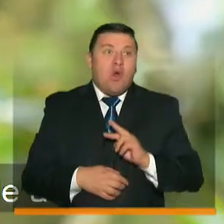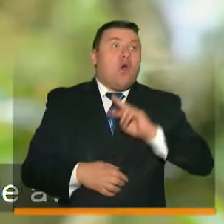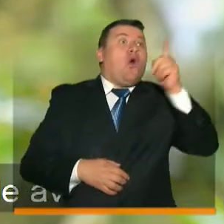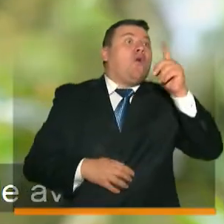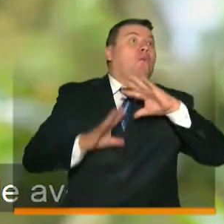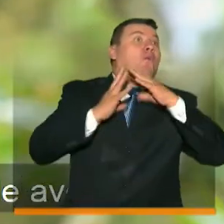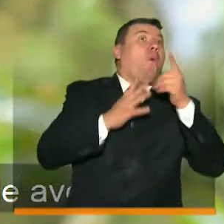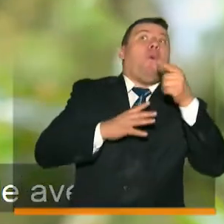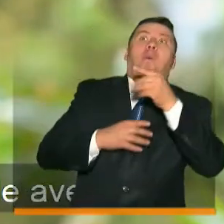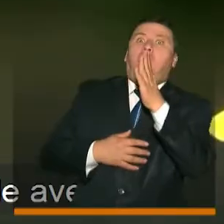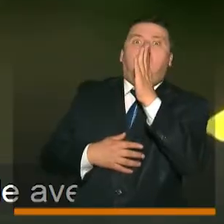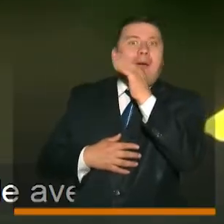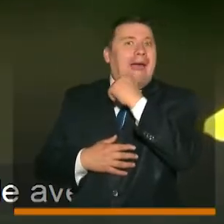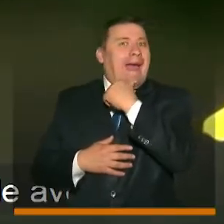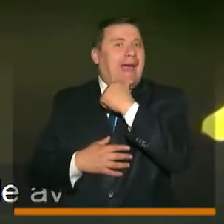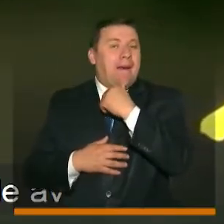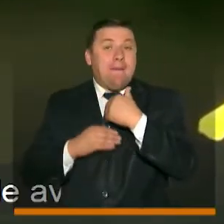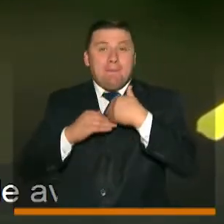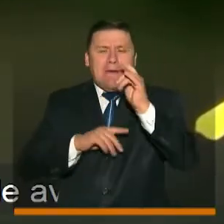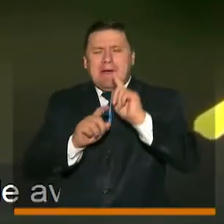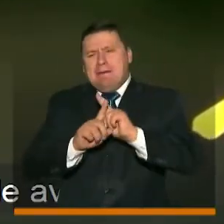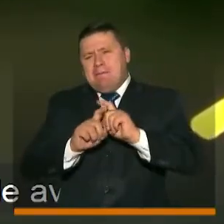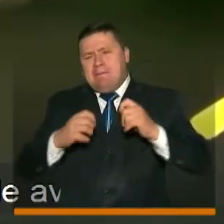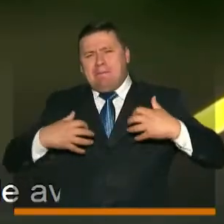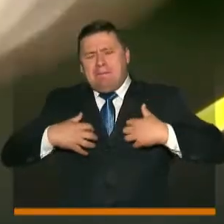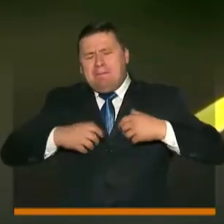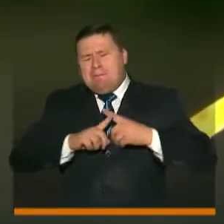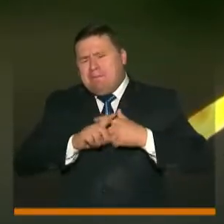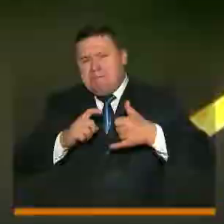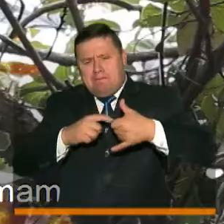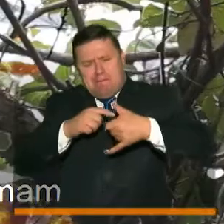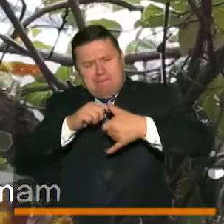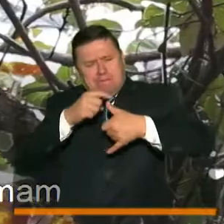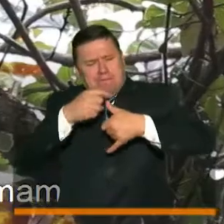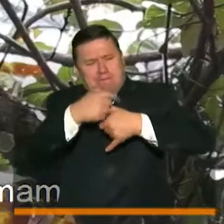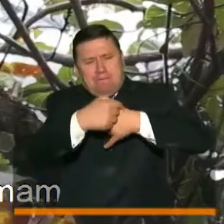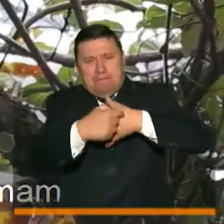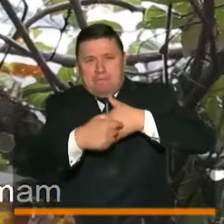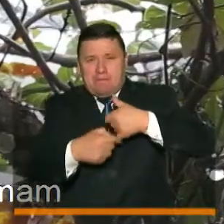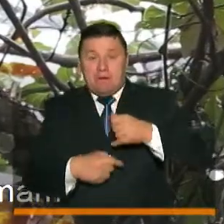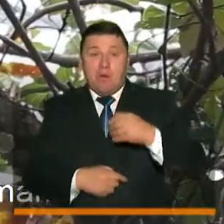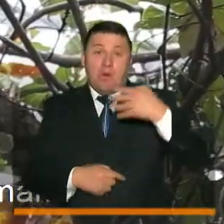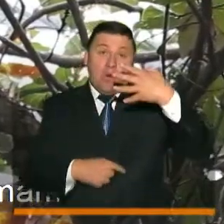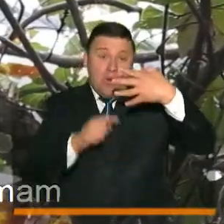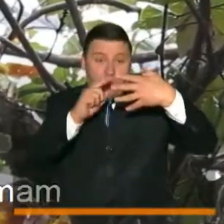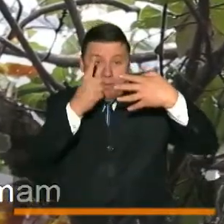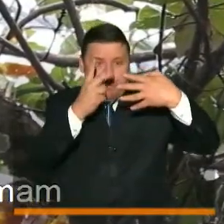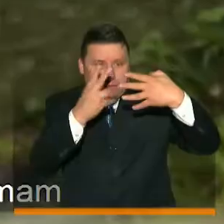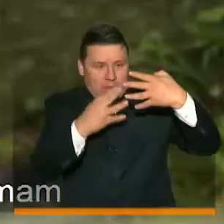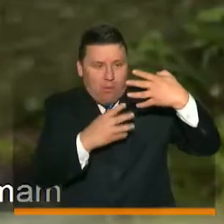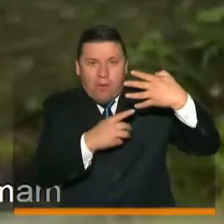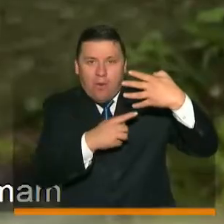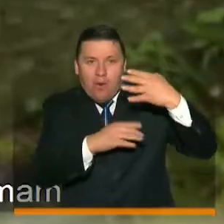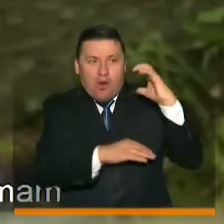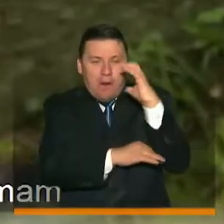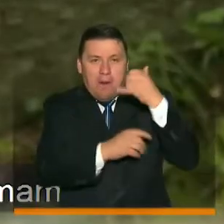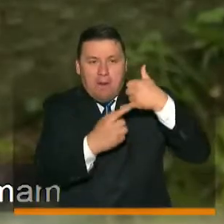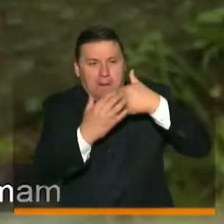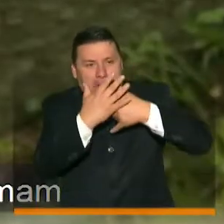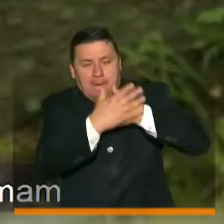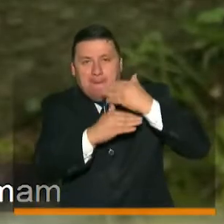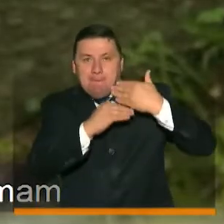lugar del mundo tiene más variedad de aves. Cuarto lugar en el planeta con mayor